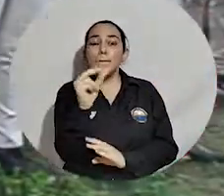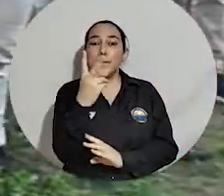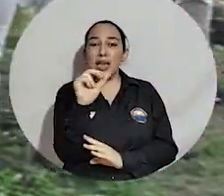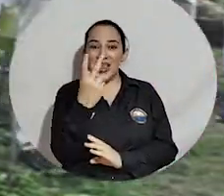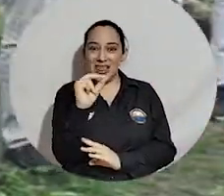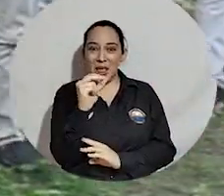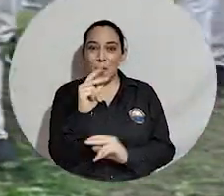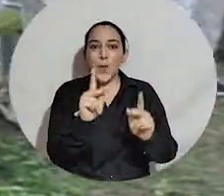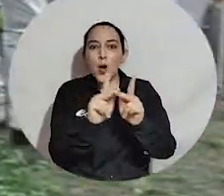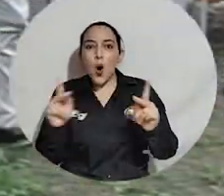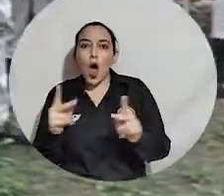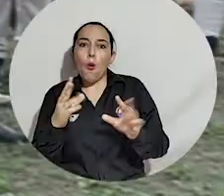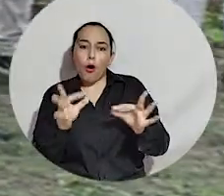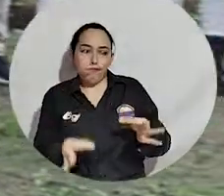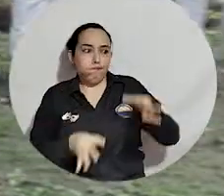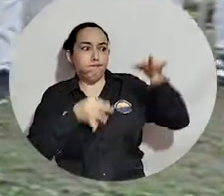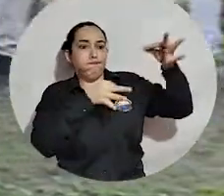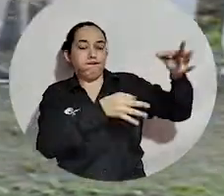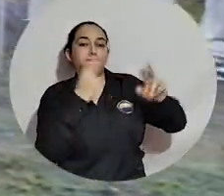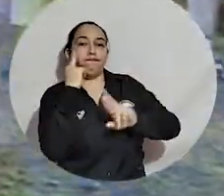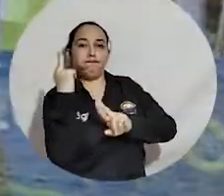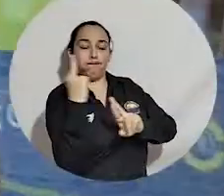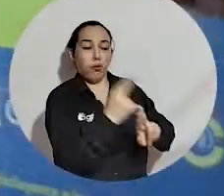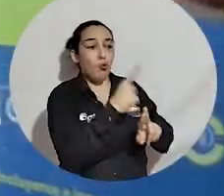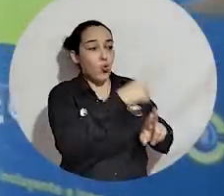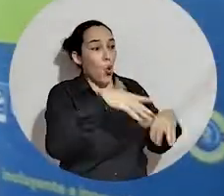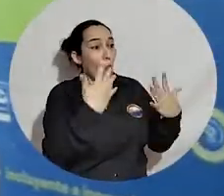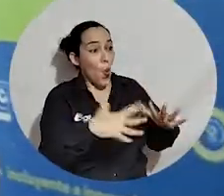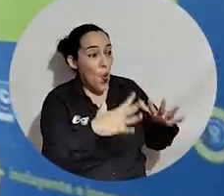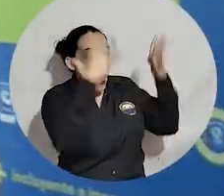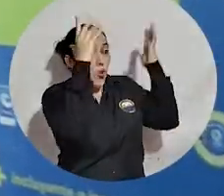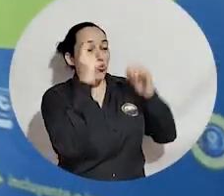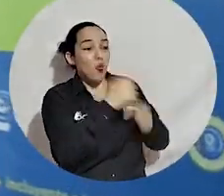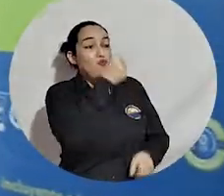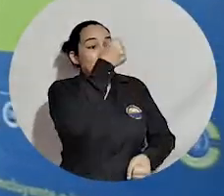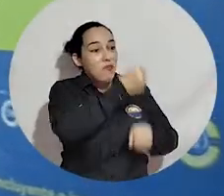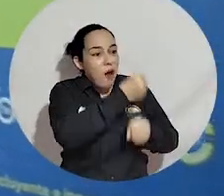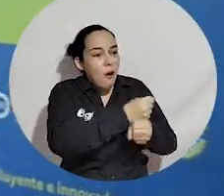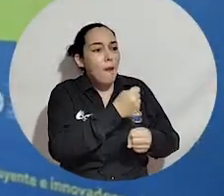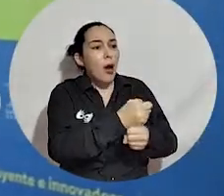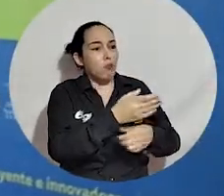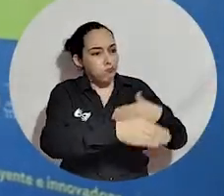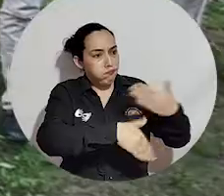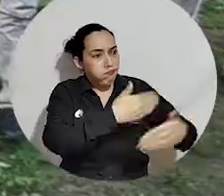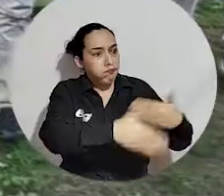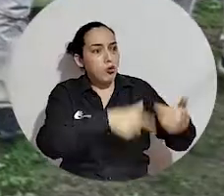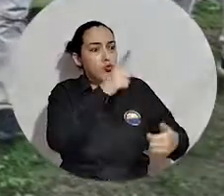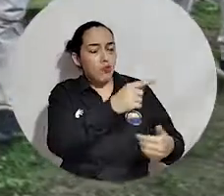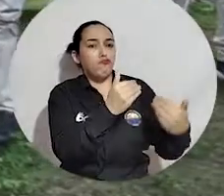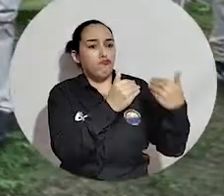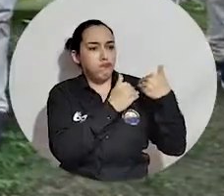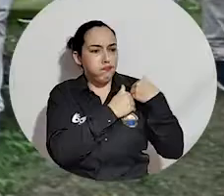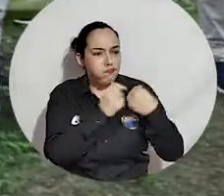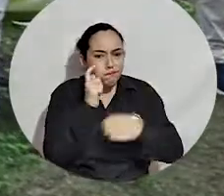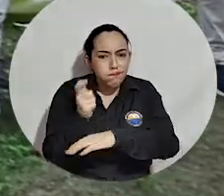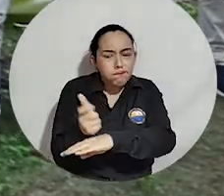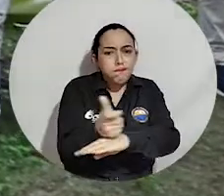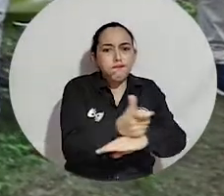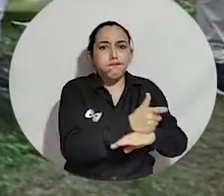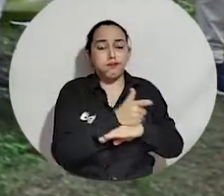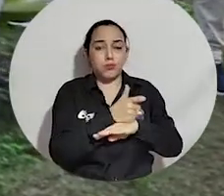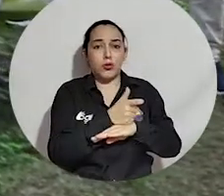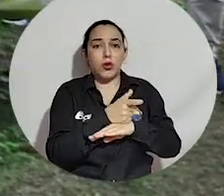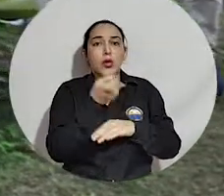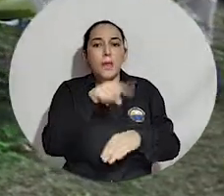20 conserjes recibieron menciones de honor como un acto de exaltación a su entrega y compromiso para motivarlos a seguir dando lo mejor de sí en su